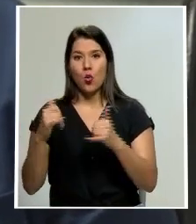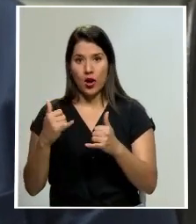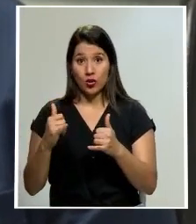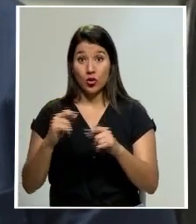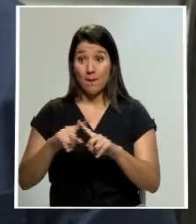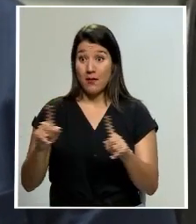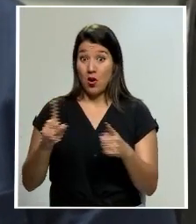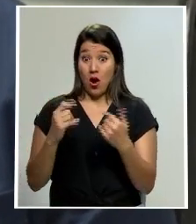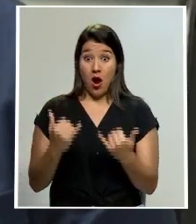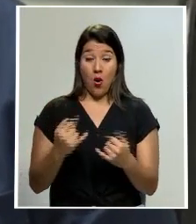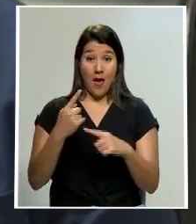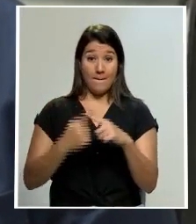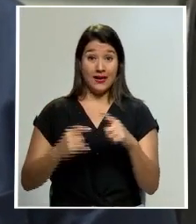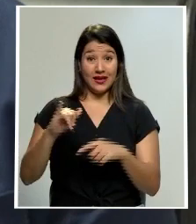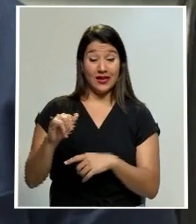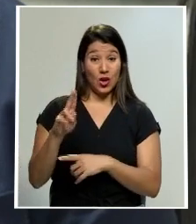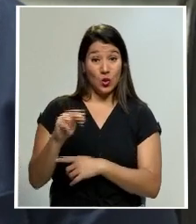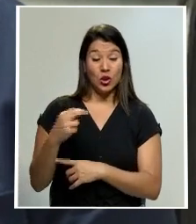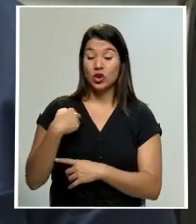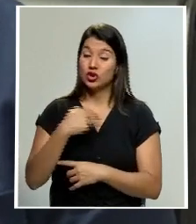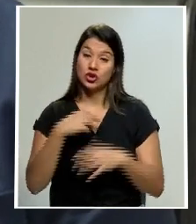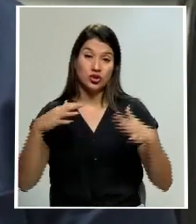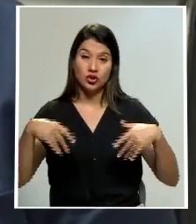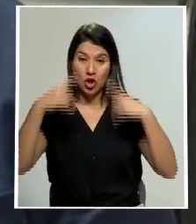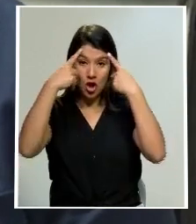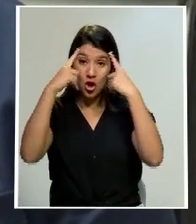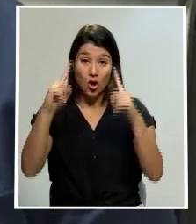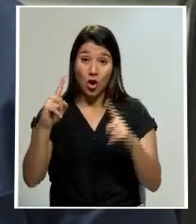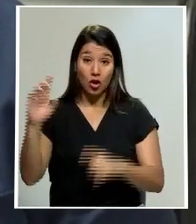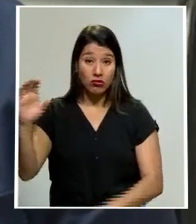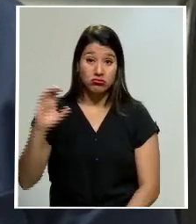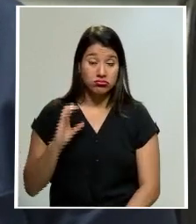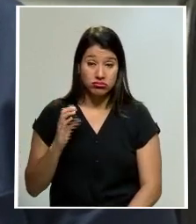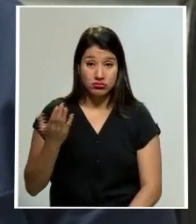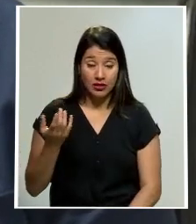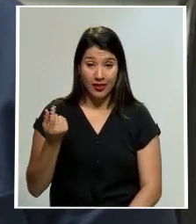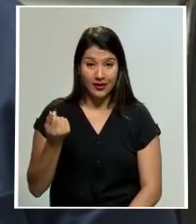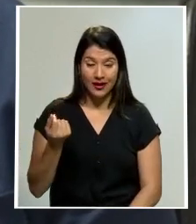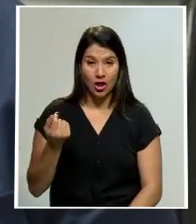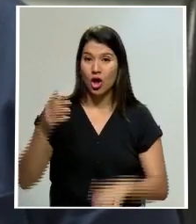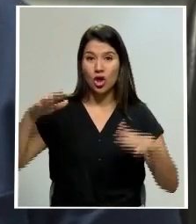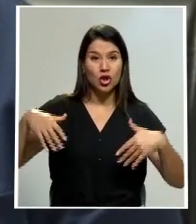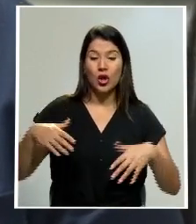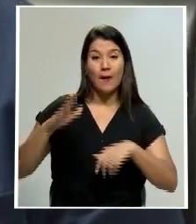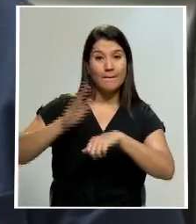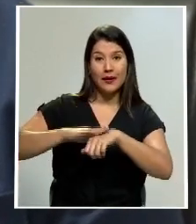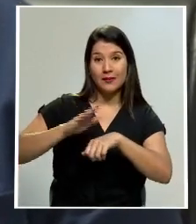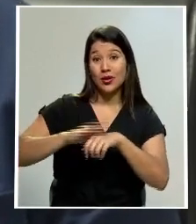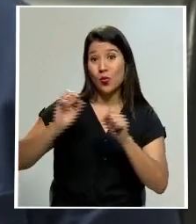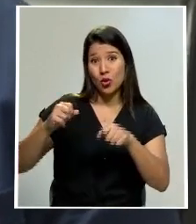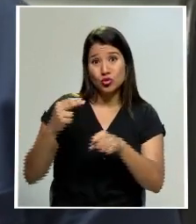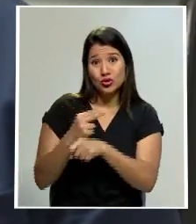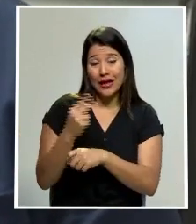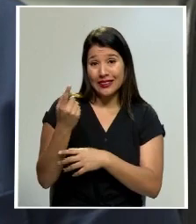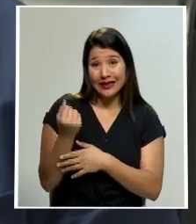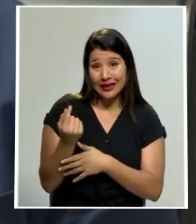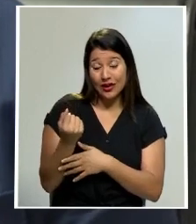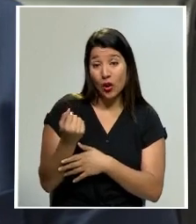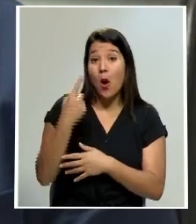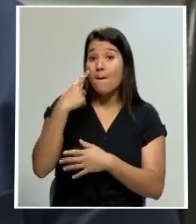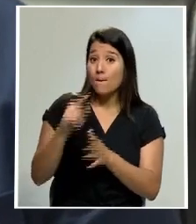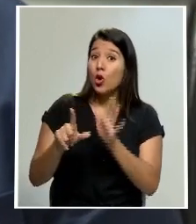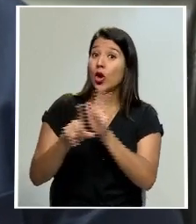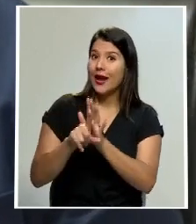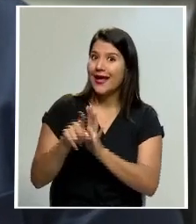de junio, no hemos logrado ejecutar ni un solo colón, no nos han permitido utilizar esos recursos que por ley